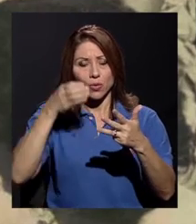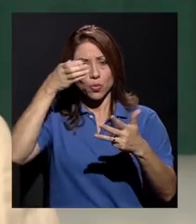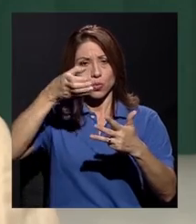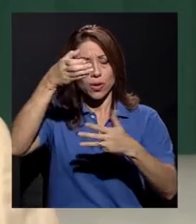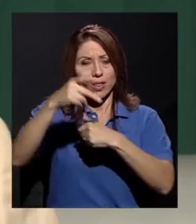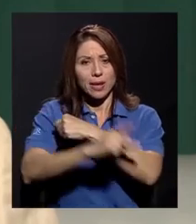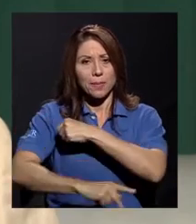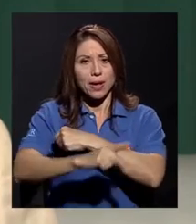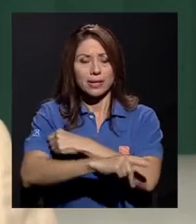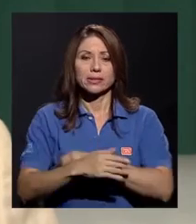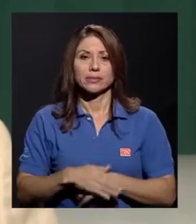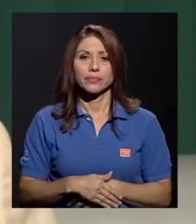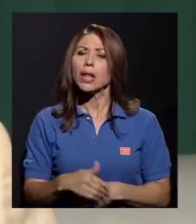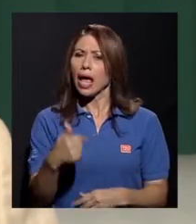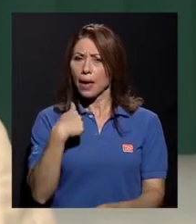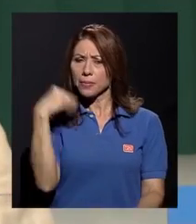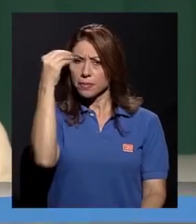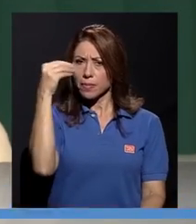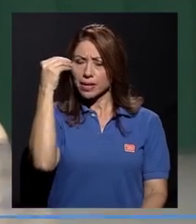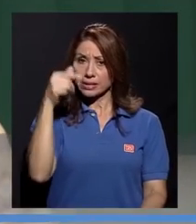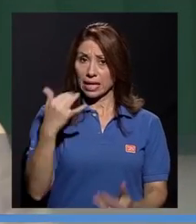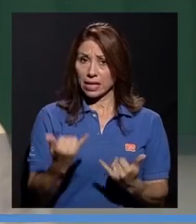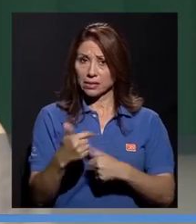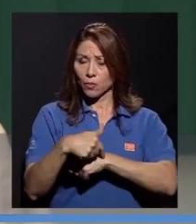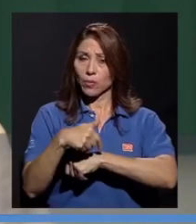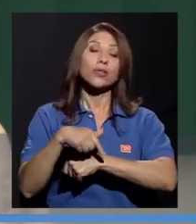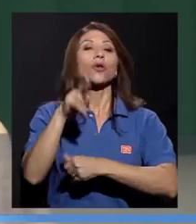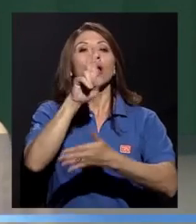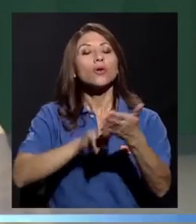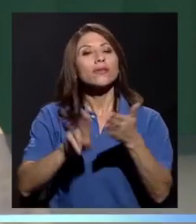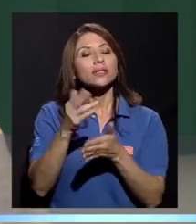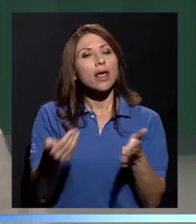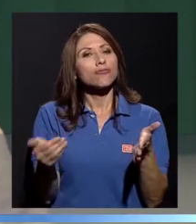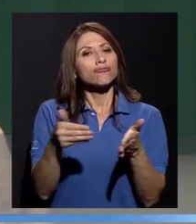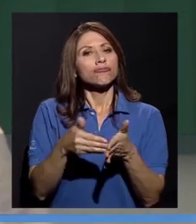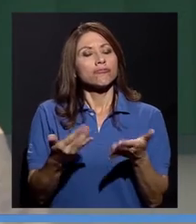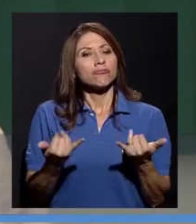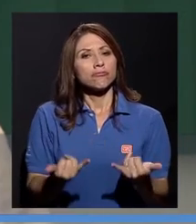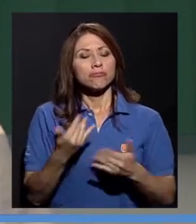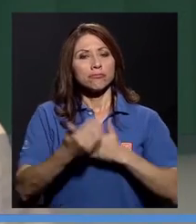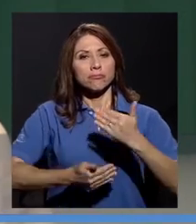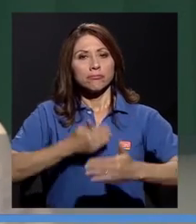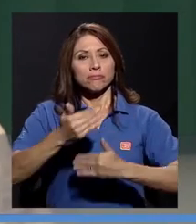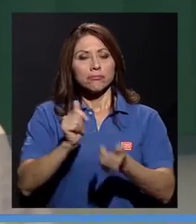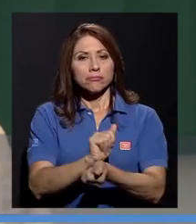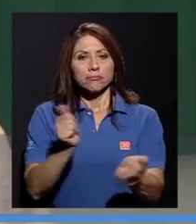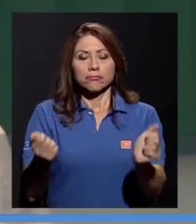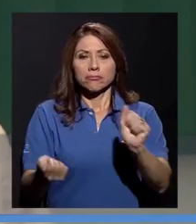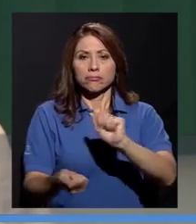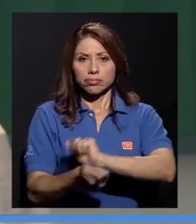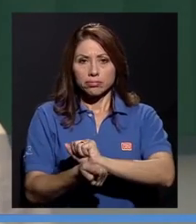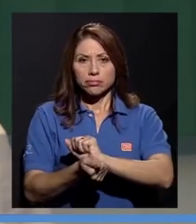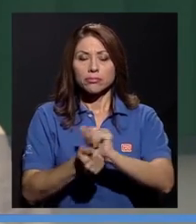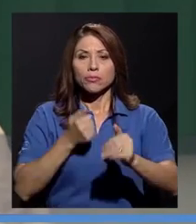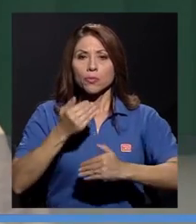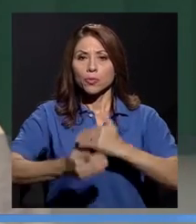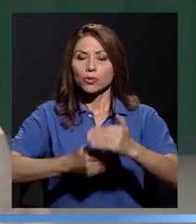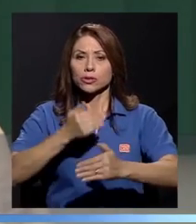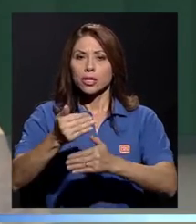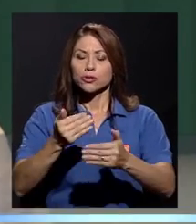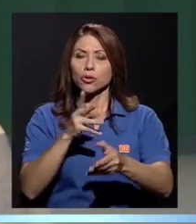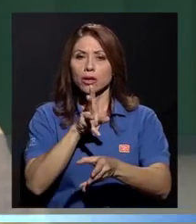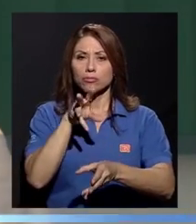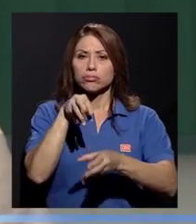A mí me parece que en este momento la universidad está de nuevo en un proceso de cambio, un proceso que involucra